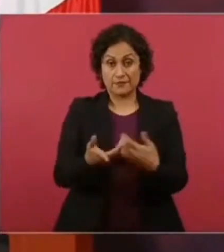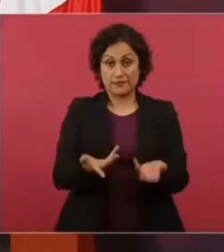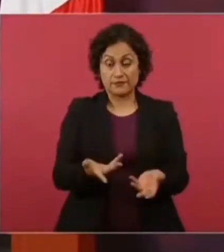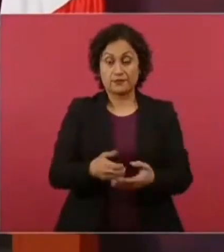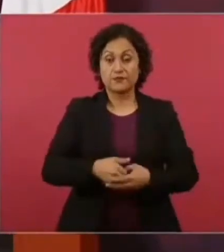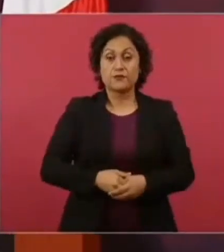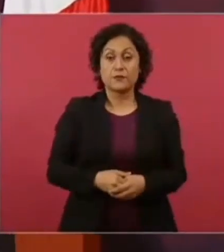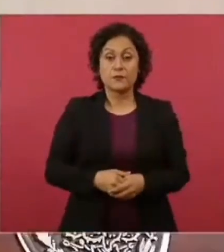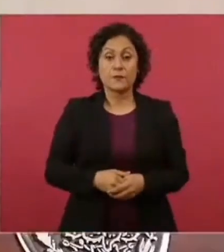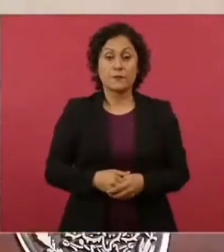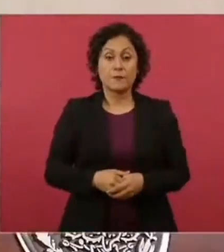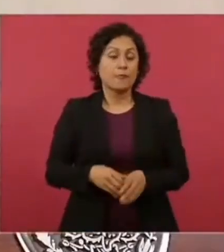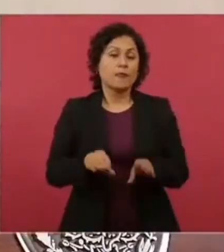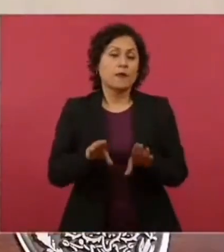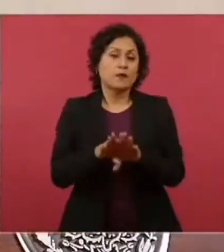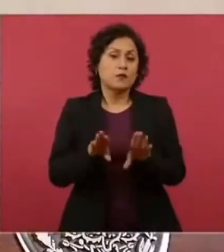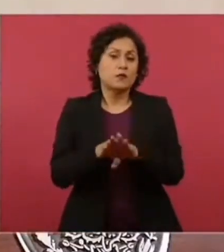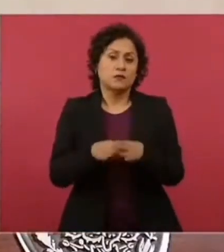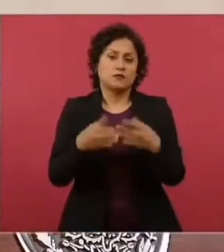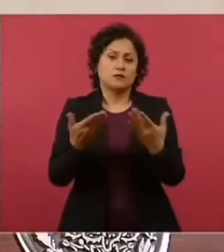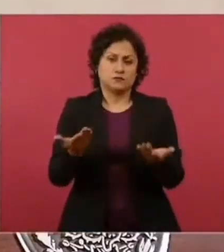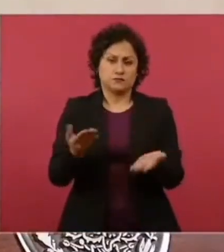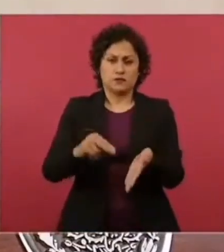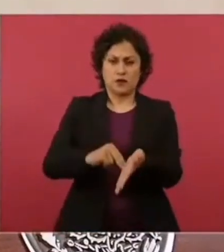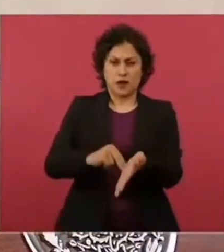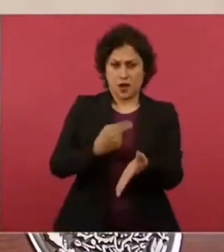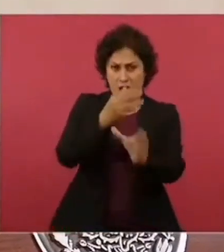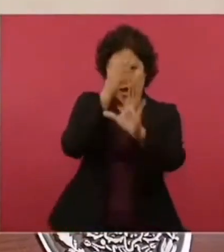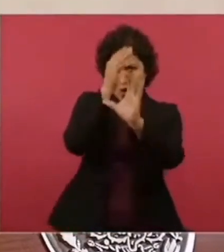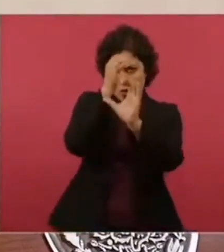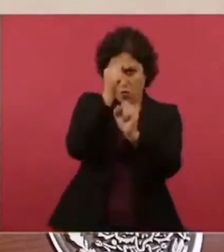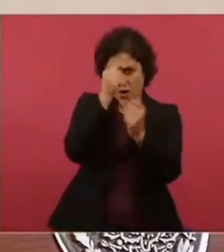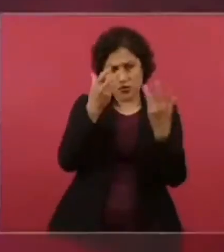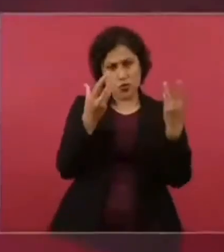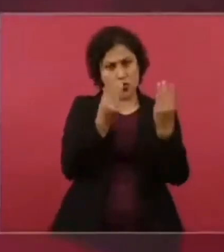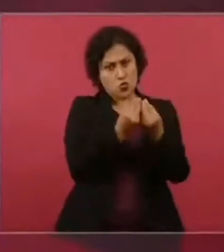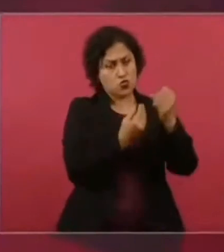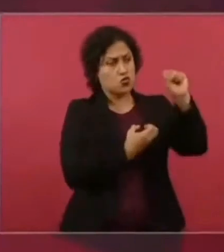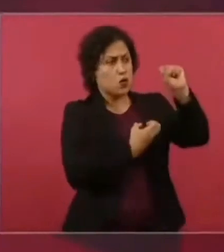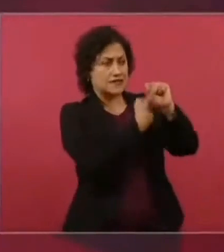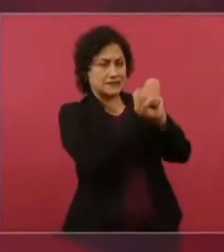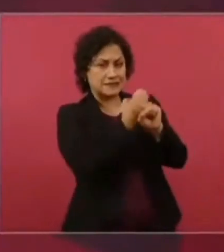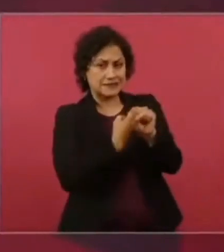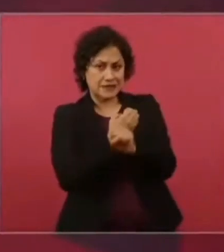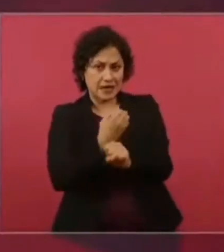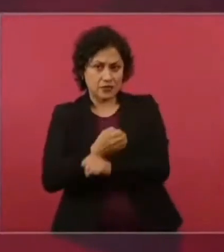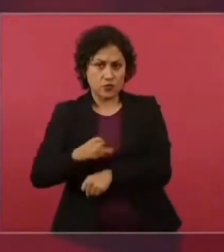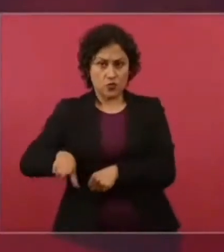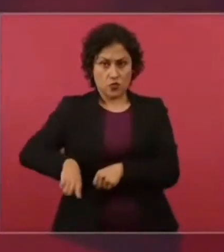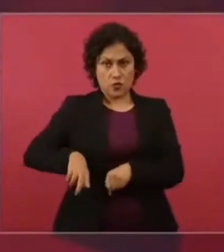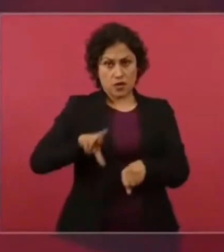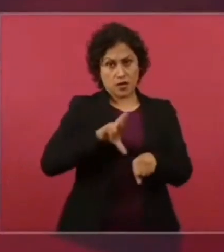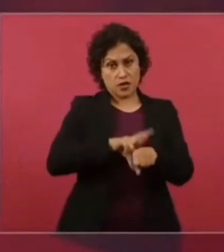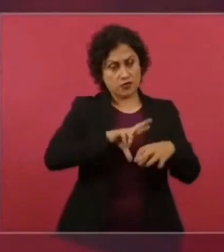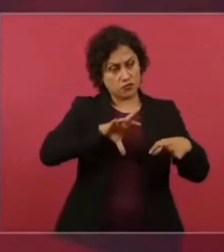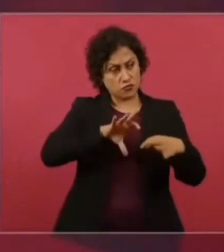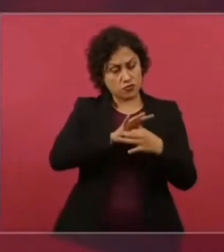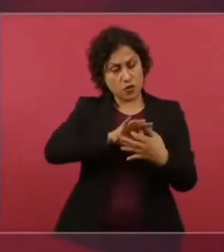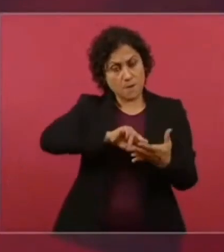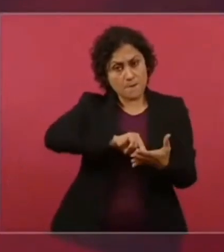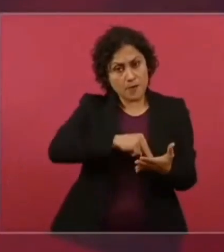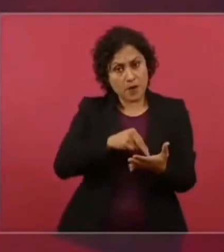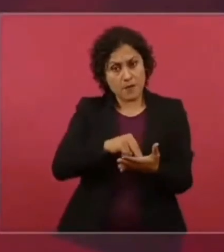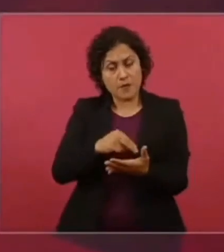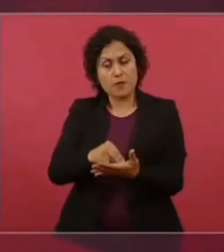Se firma un acuerdo con los gobernadores, gobernadoras, y ya llevamos estos